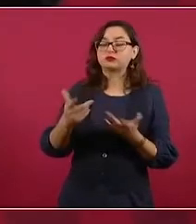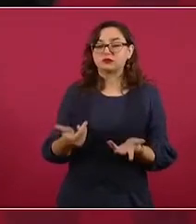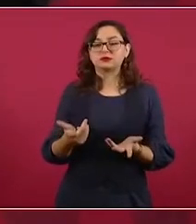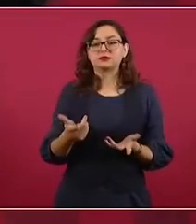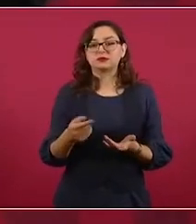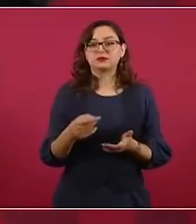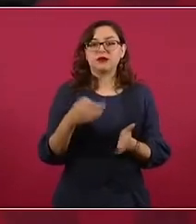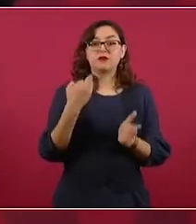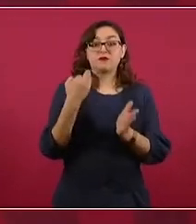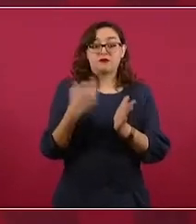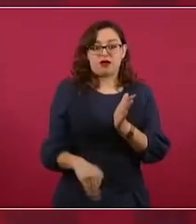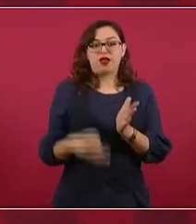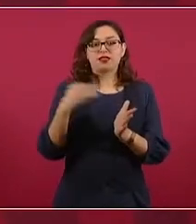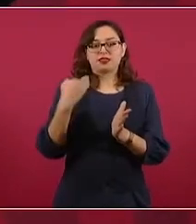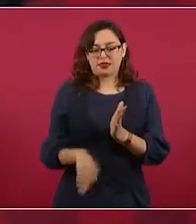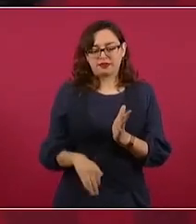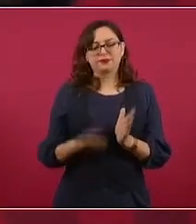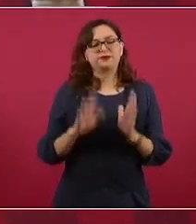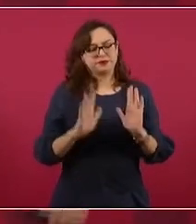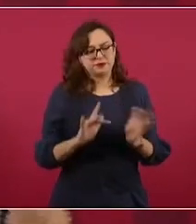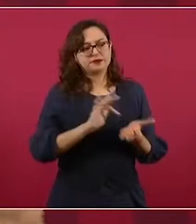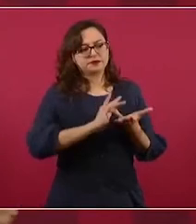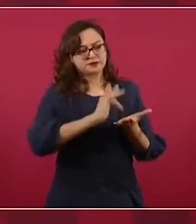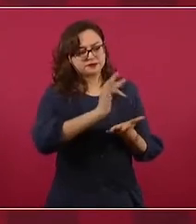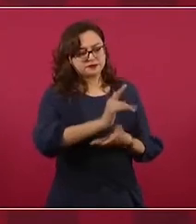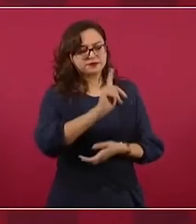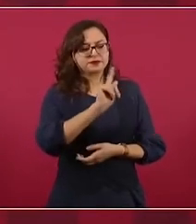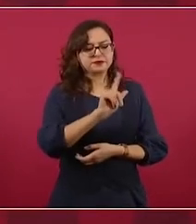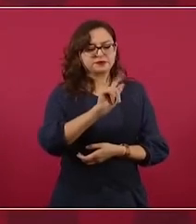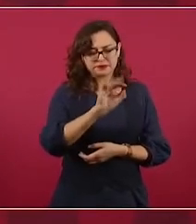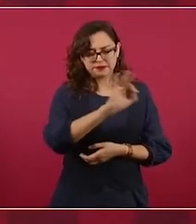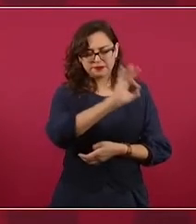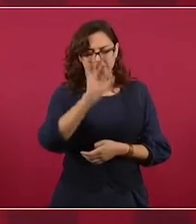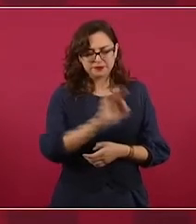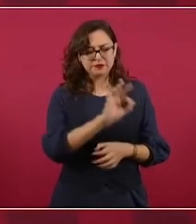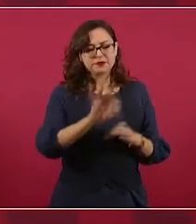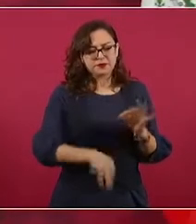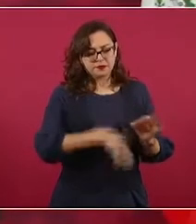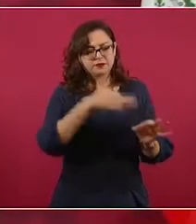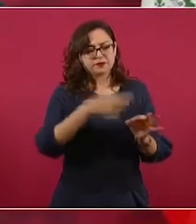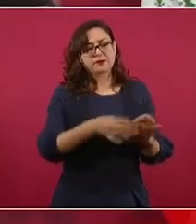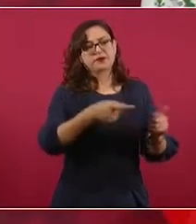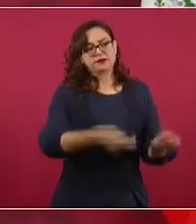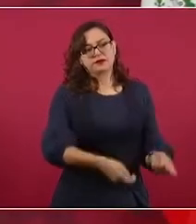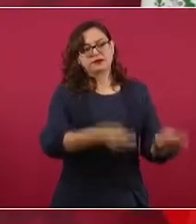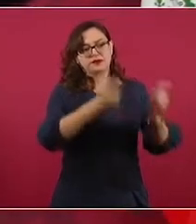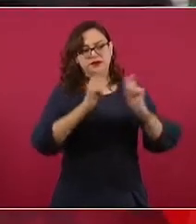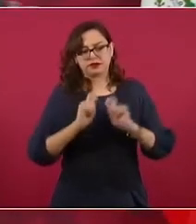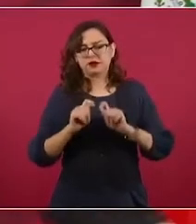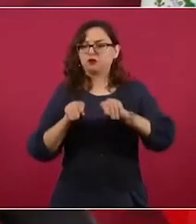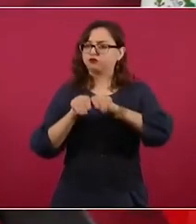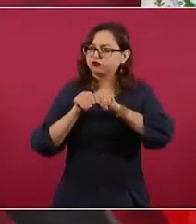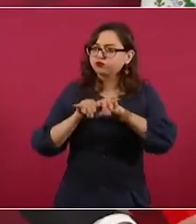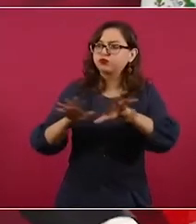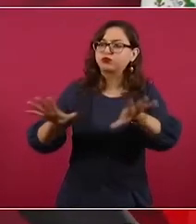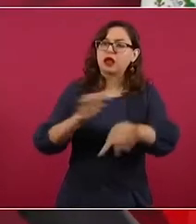avance. Entonces, a partir de ahí vamos a ampliarla